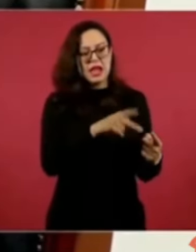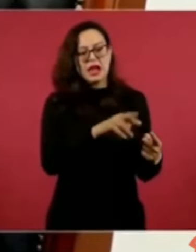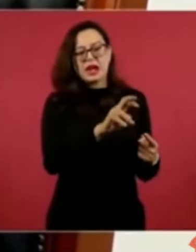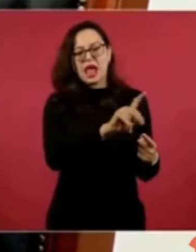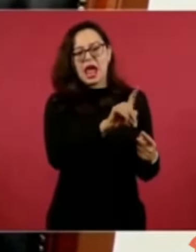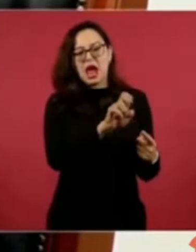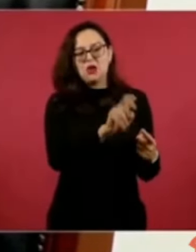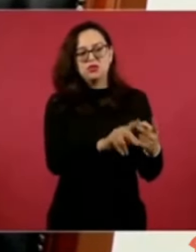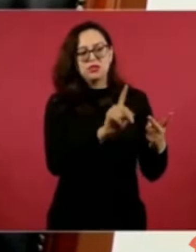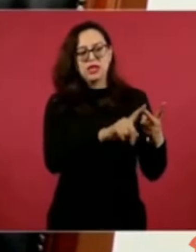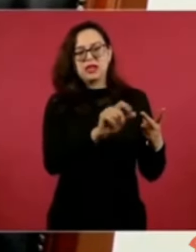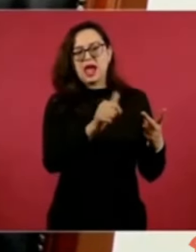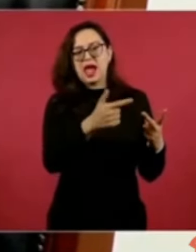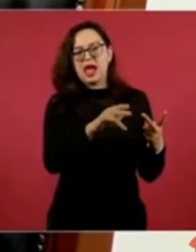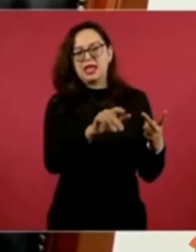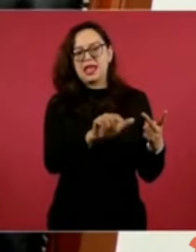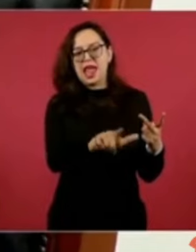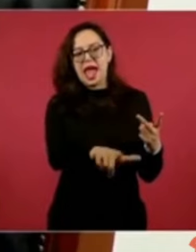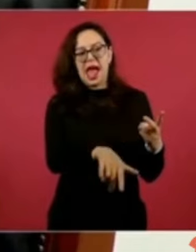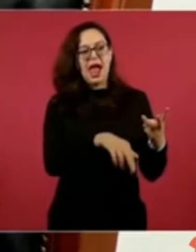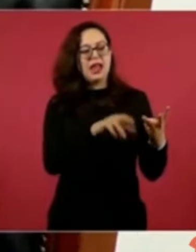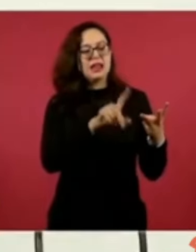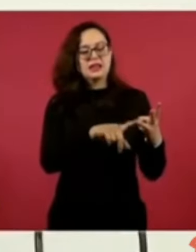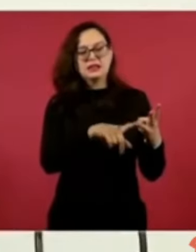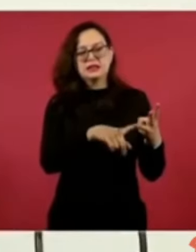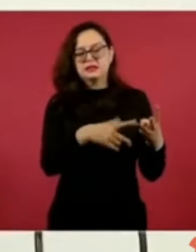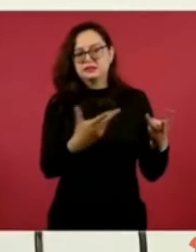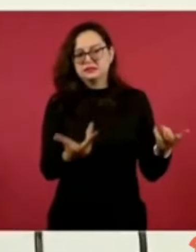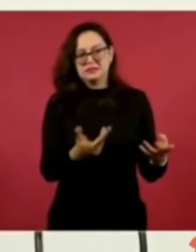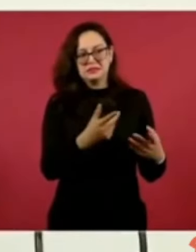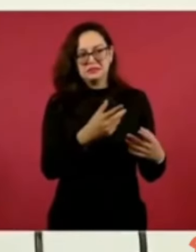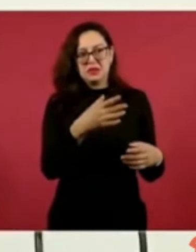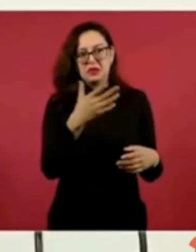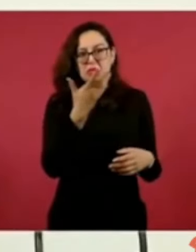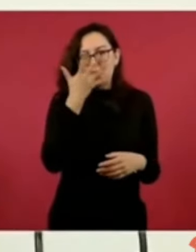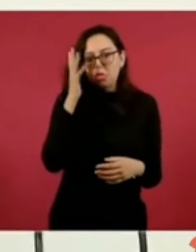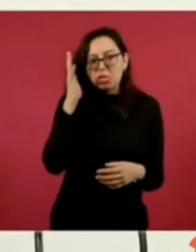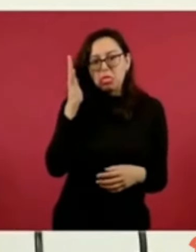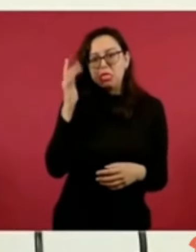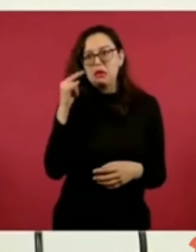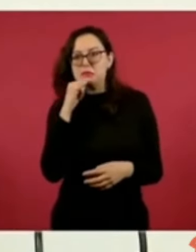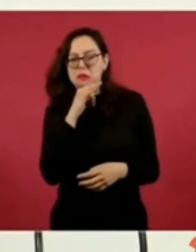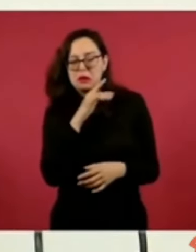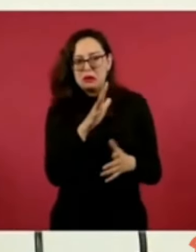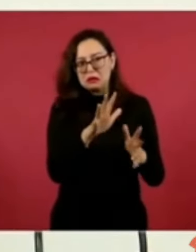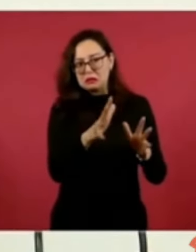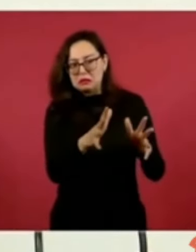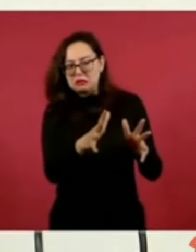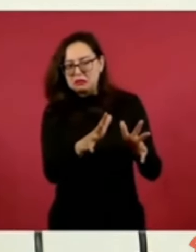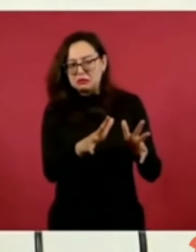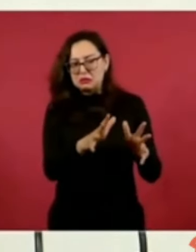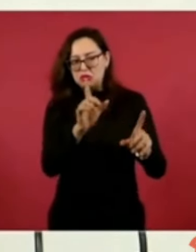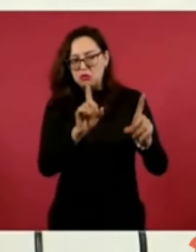Robaleando. No, este, directo, directo.